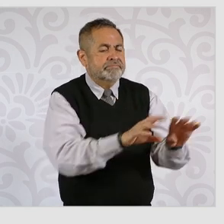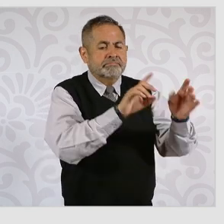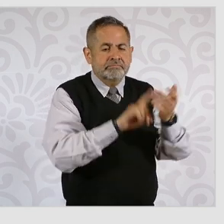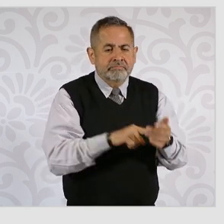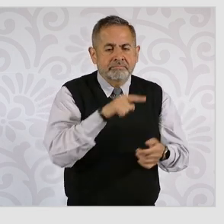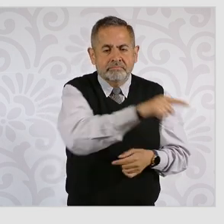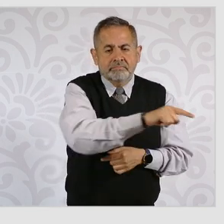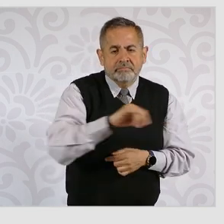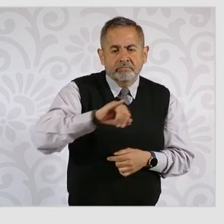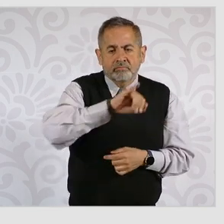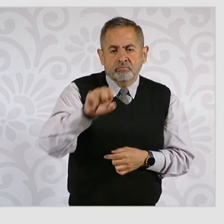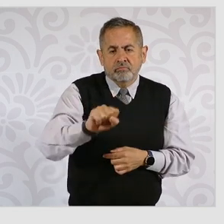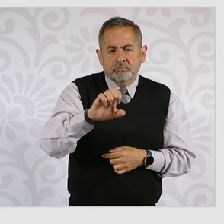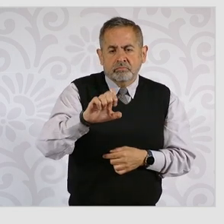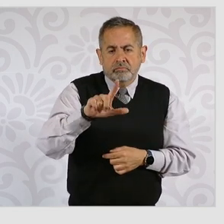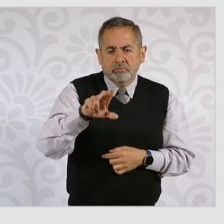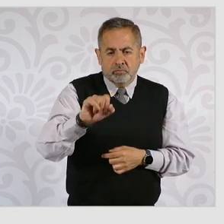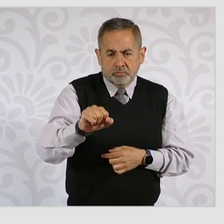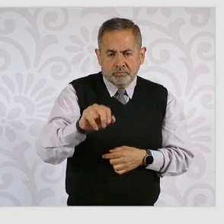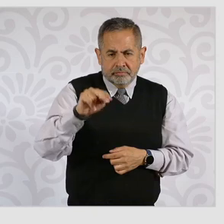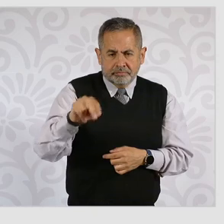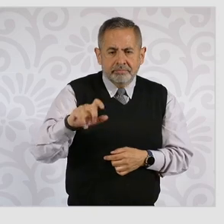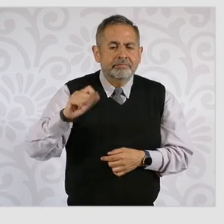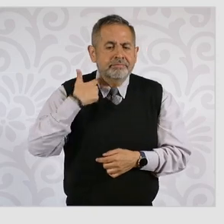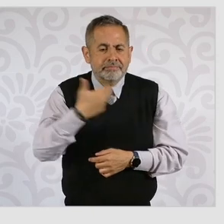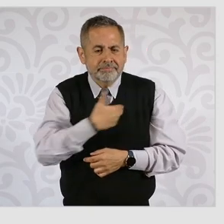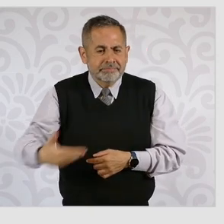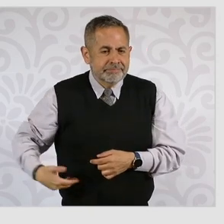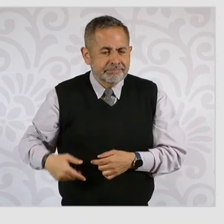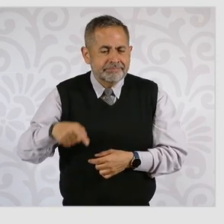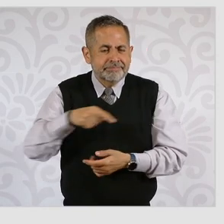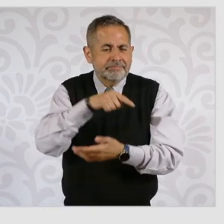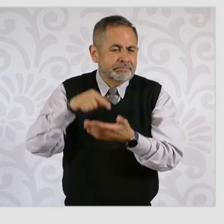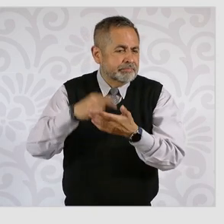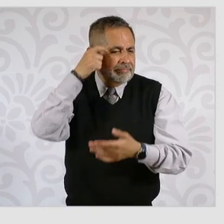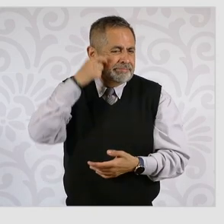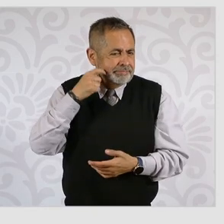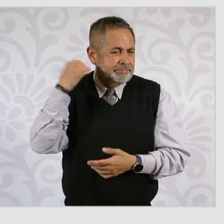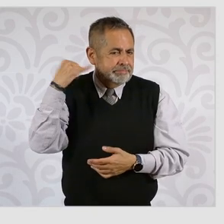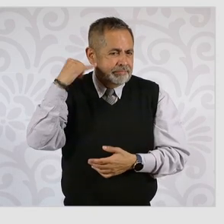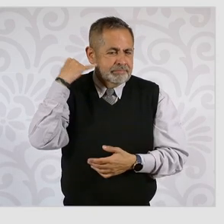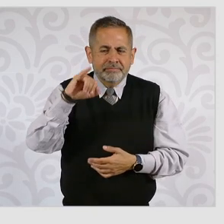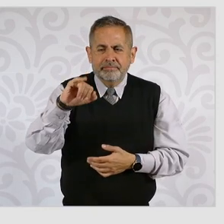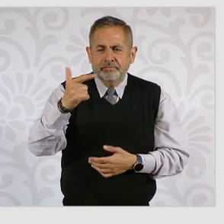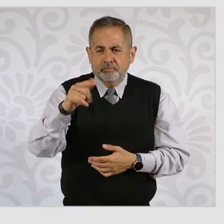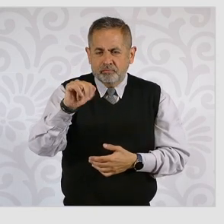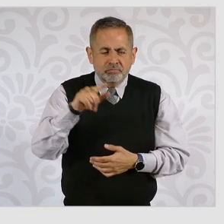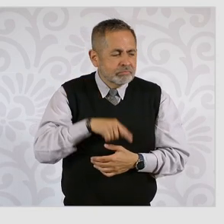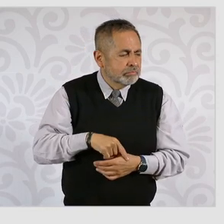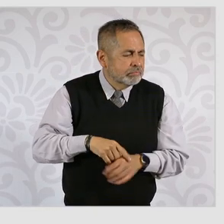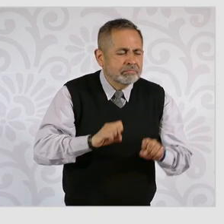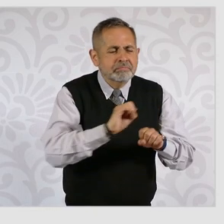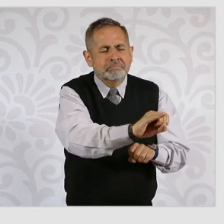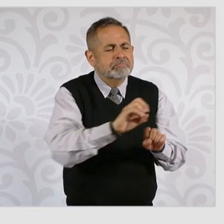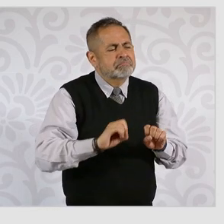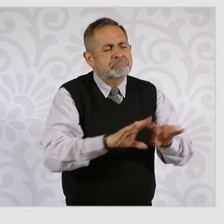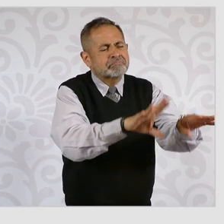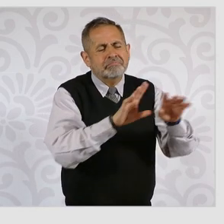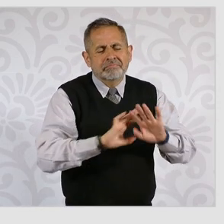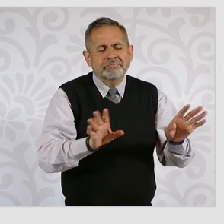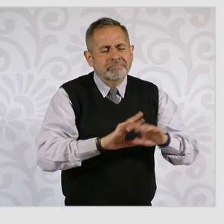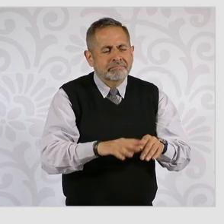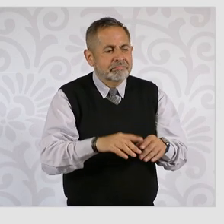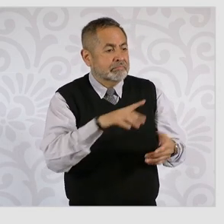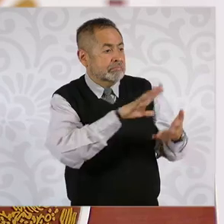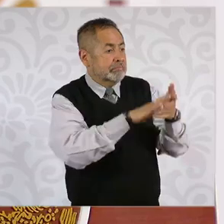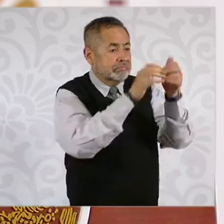N., expresidente municipal de Iguala, Guerrero, para que se le dictaran otras medidas